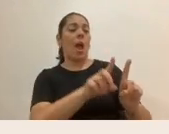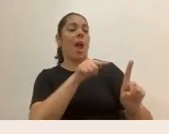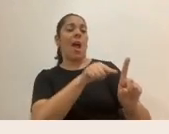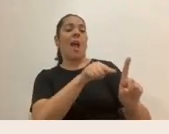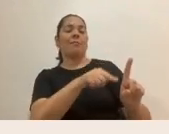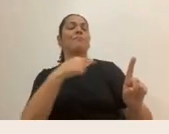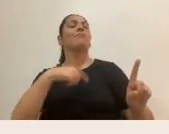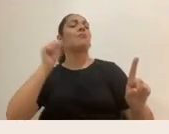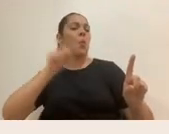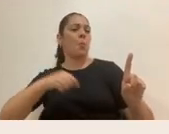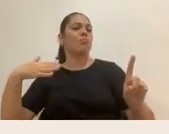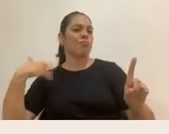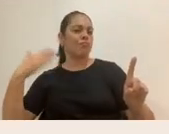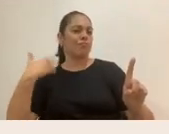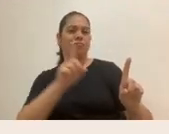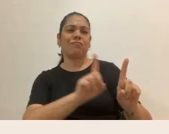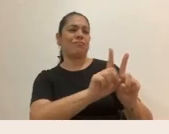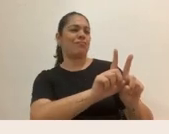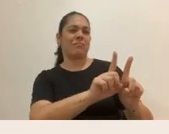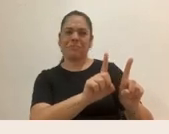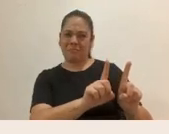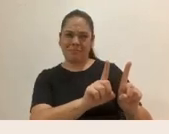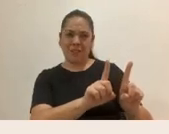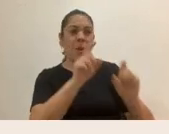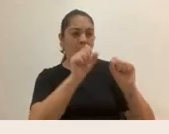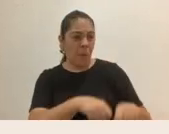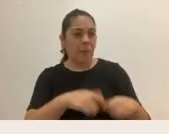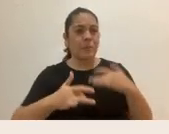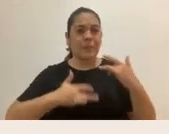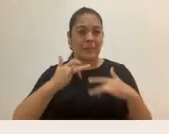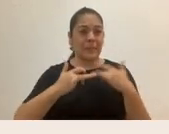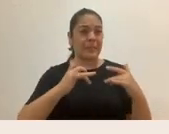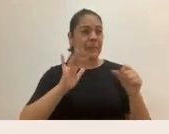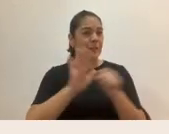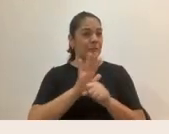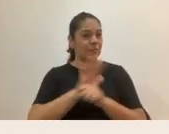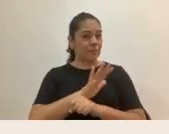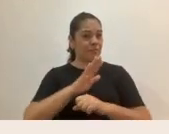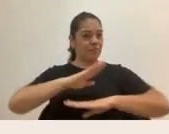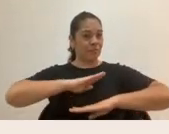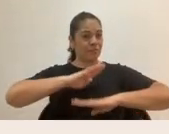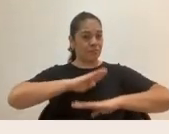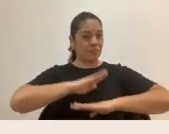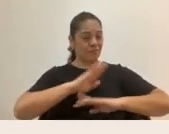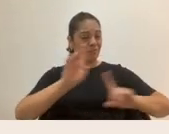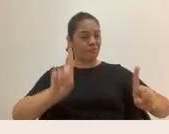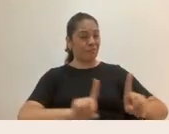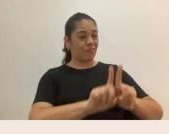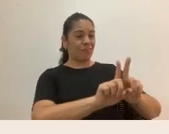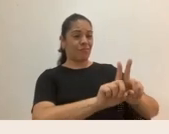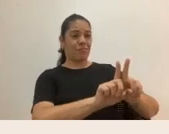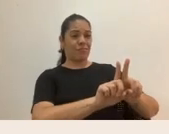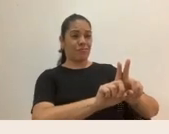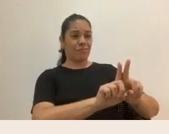pareja, podemos ser felices. O podemos sentirnos autorealizados o autorealizadas. Y esto llega a ser un encargo bien fuerte